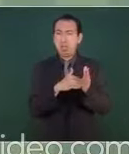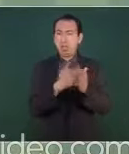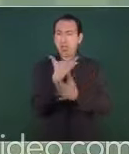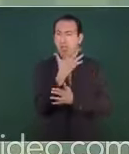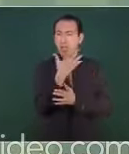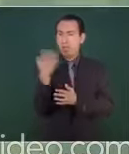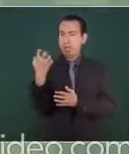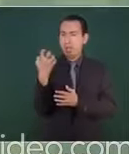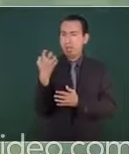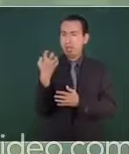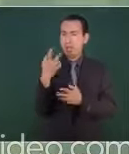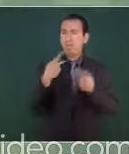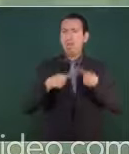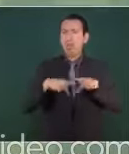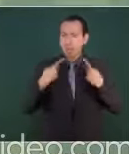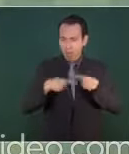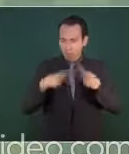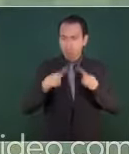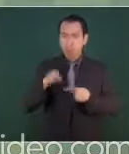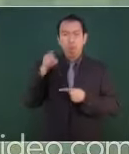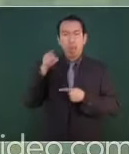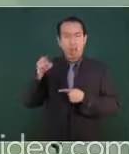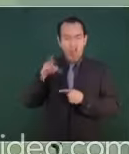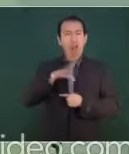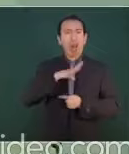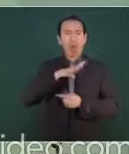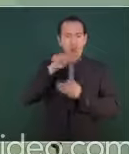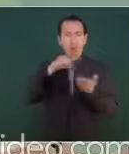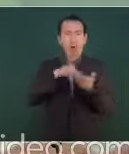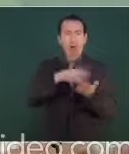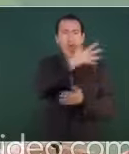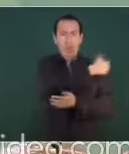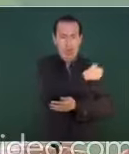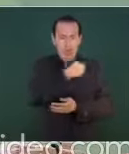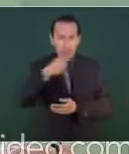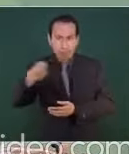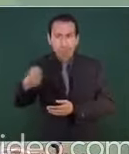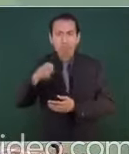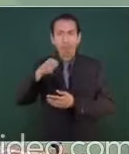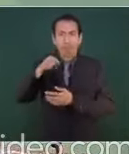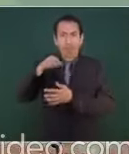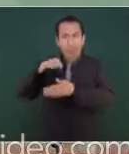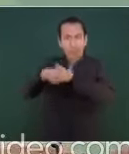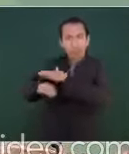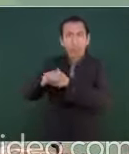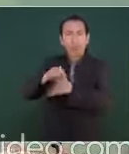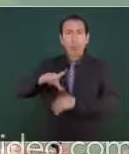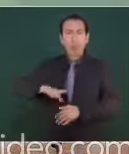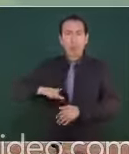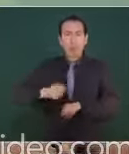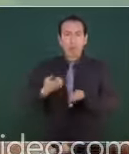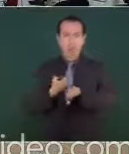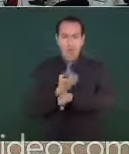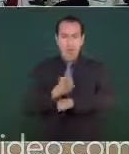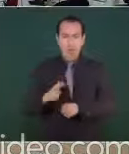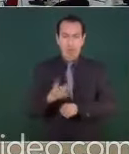mil quinientos reclusos. Entonces, ya va a disponer el gobierno del Estado